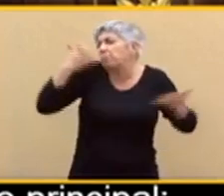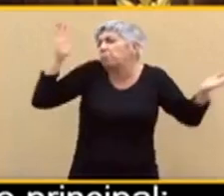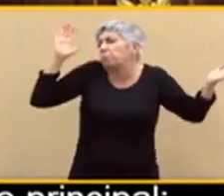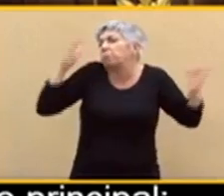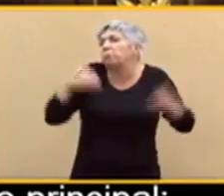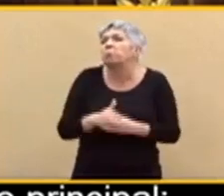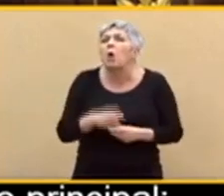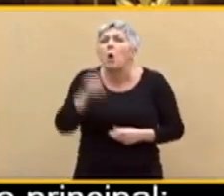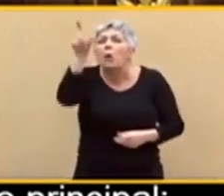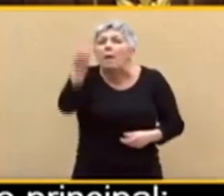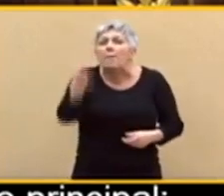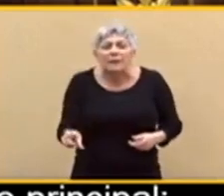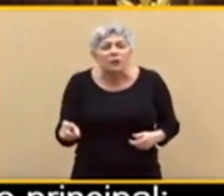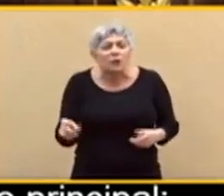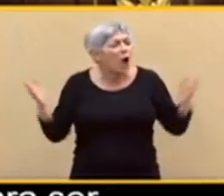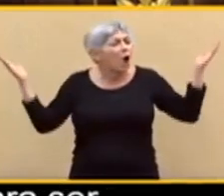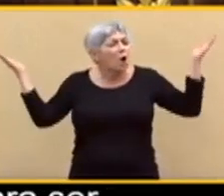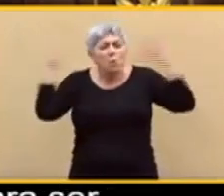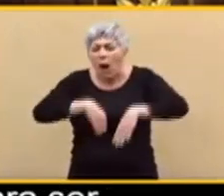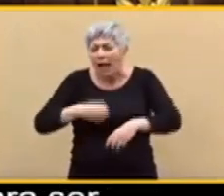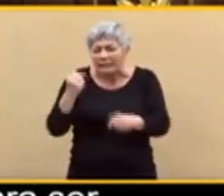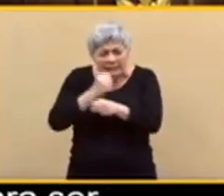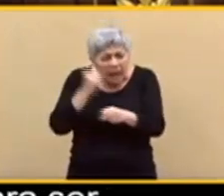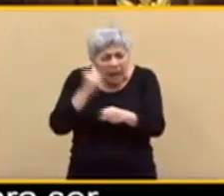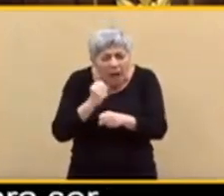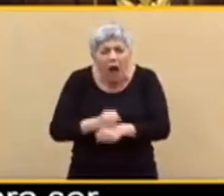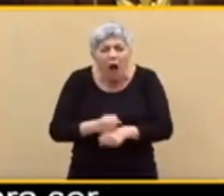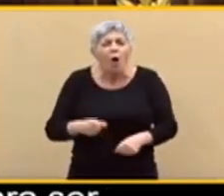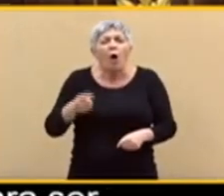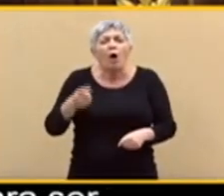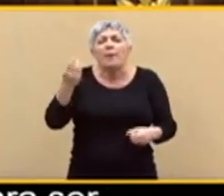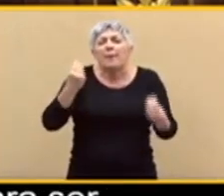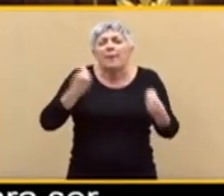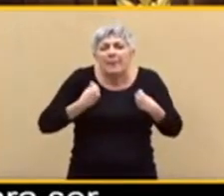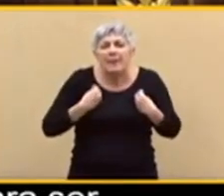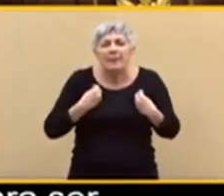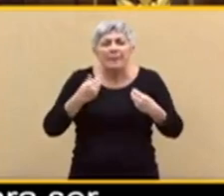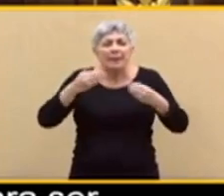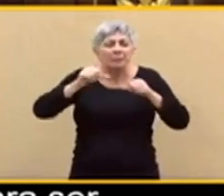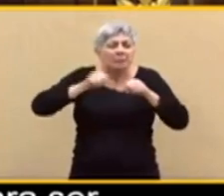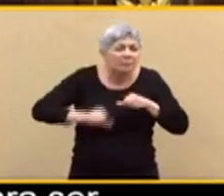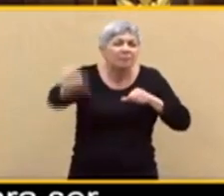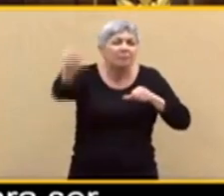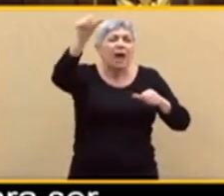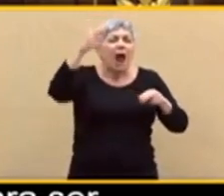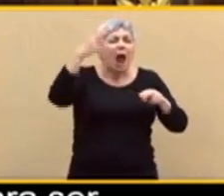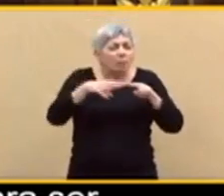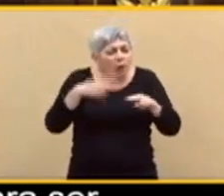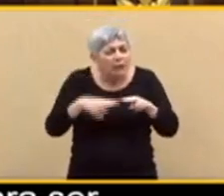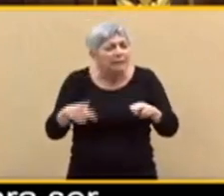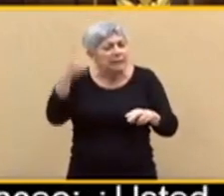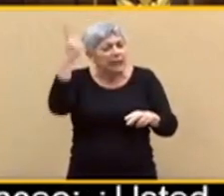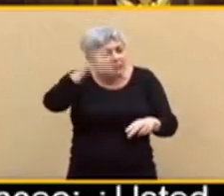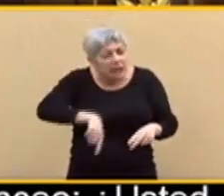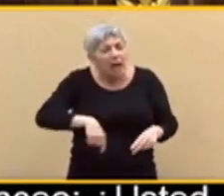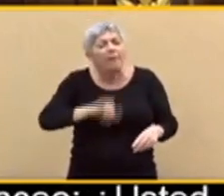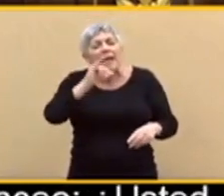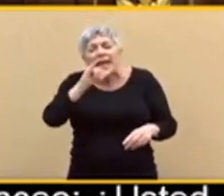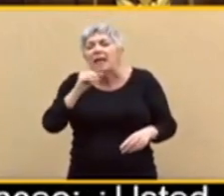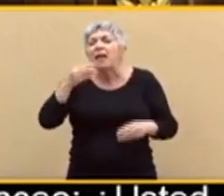sin oficio conocido, que siempre ha vivido de la política, amamantado de Esperanza Aguirre y de otros